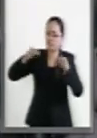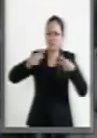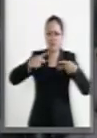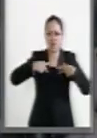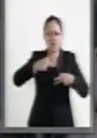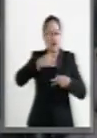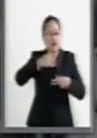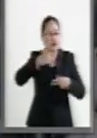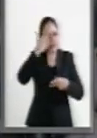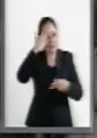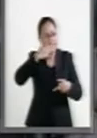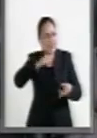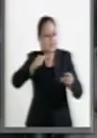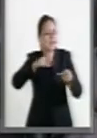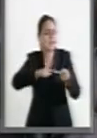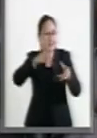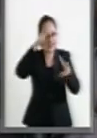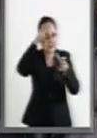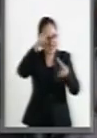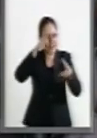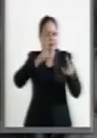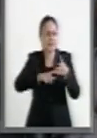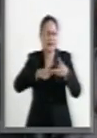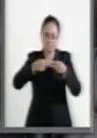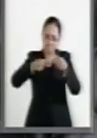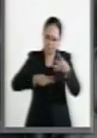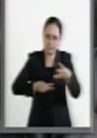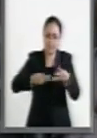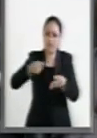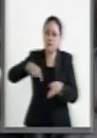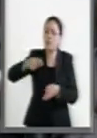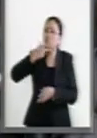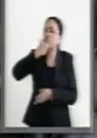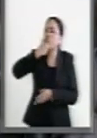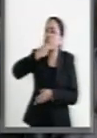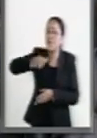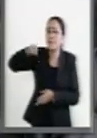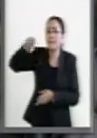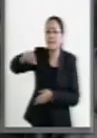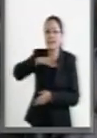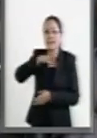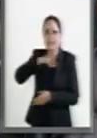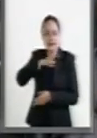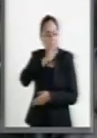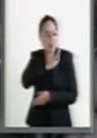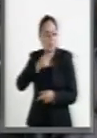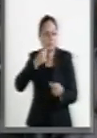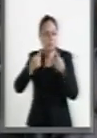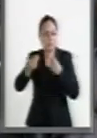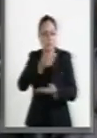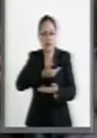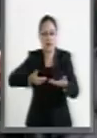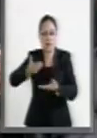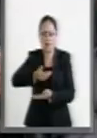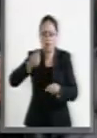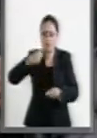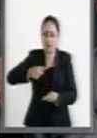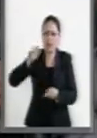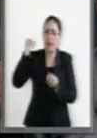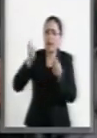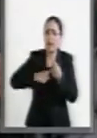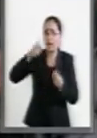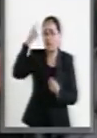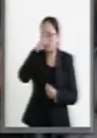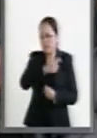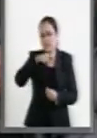inteligencia, pero sobre todo, de hombres que tengan capacidad de negociar en los momentos difíciles